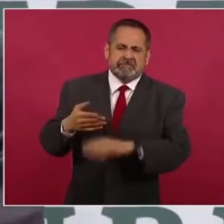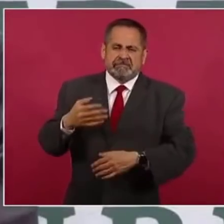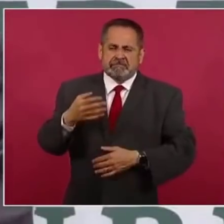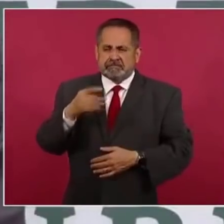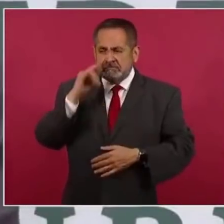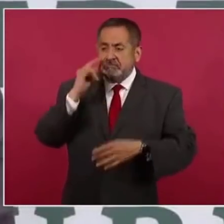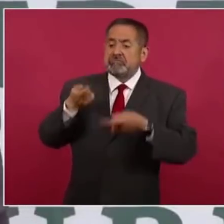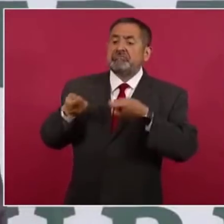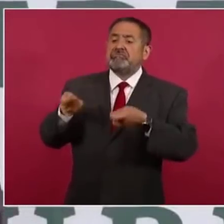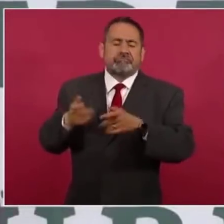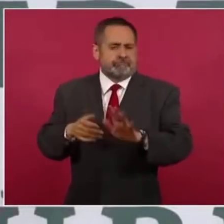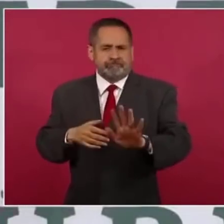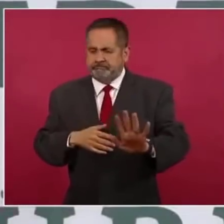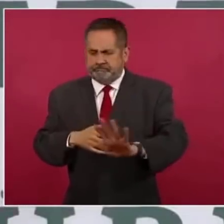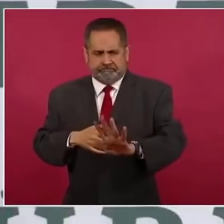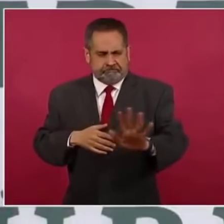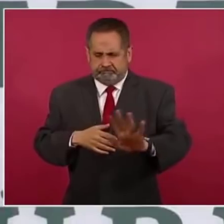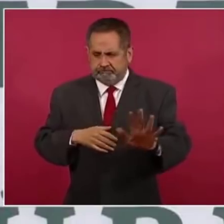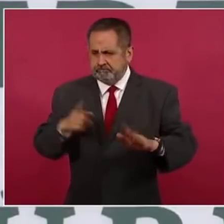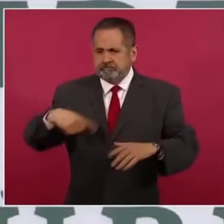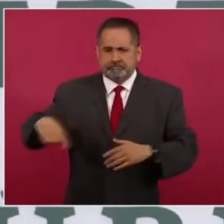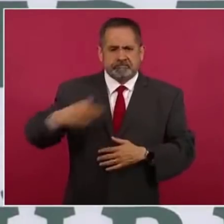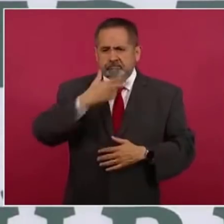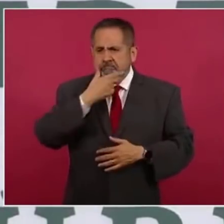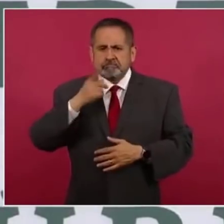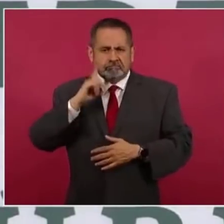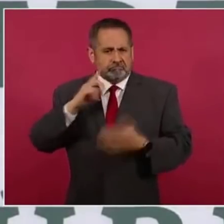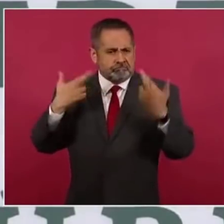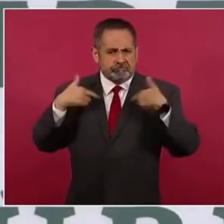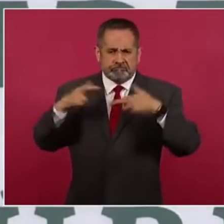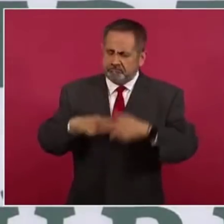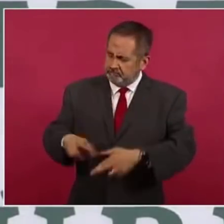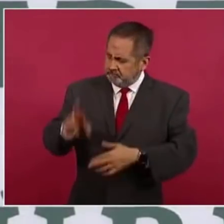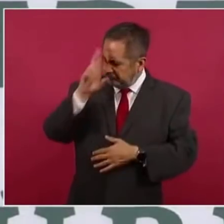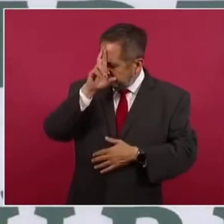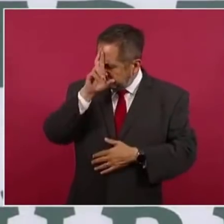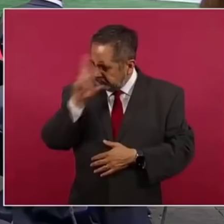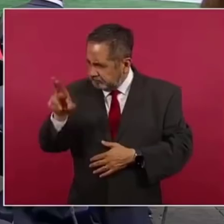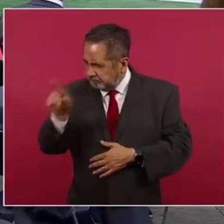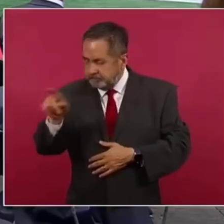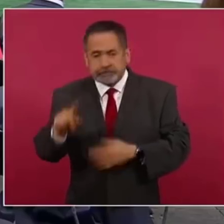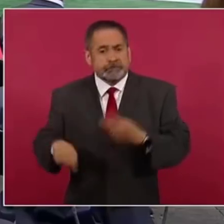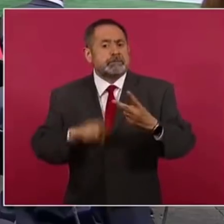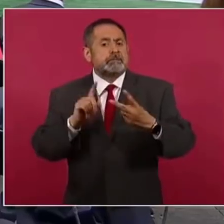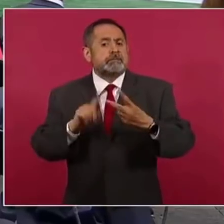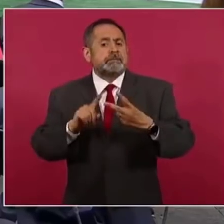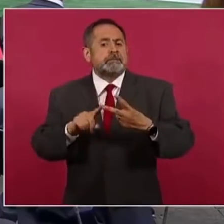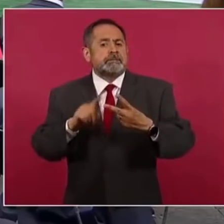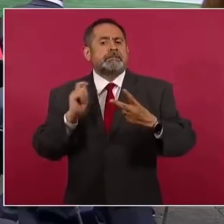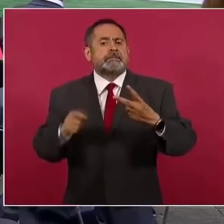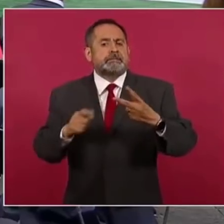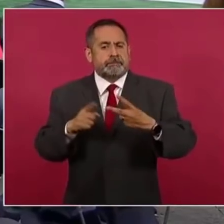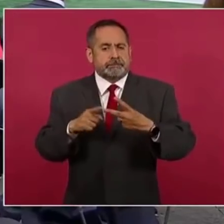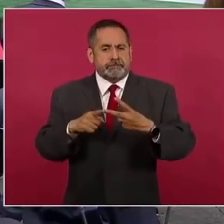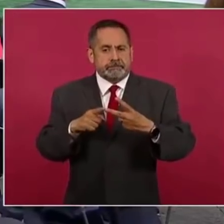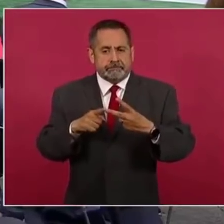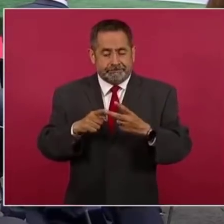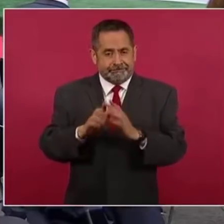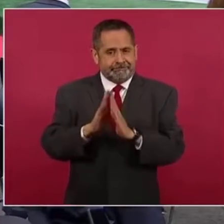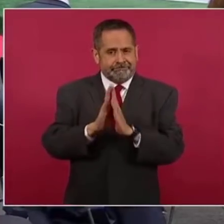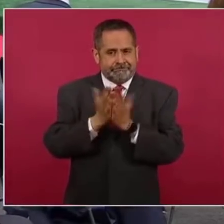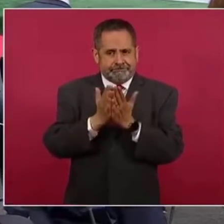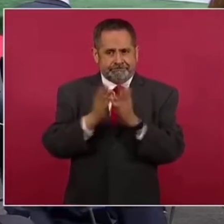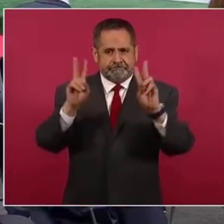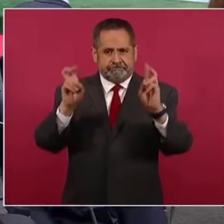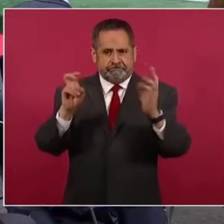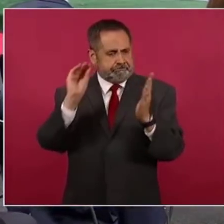ningunear a nuestras maestras y maestros. Actualizar los contenidos